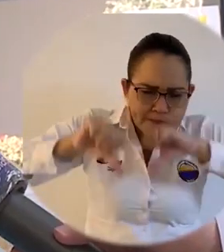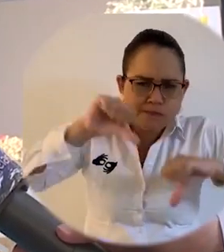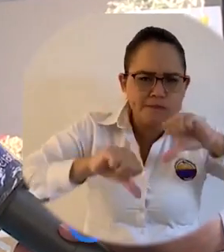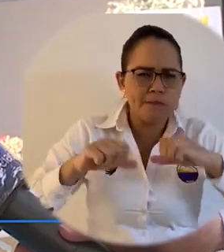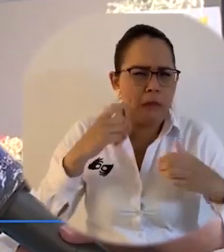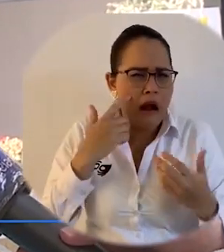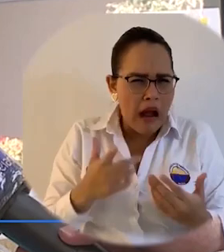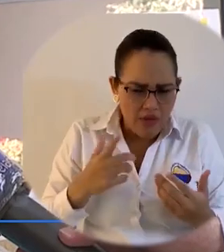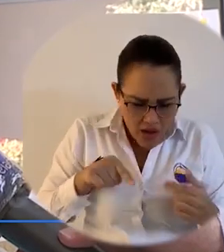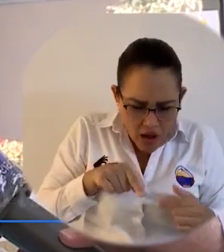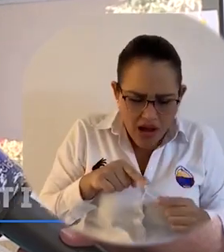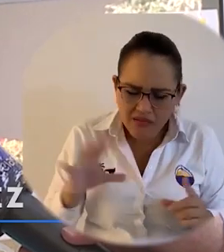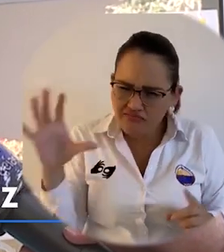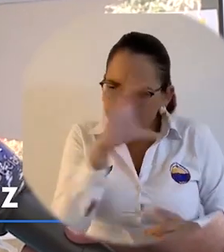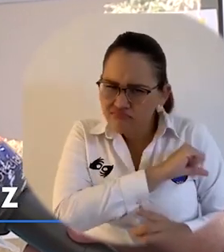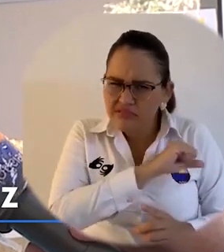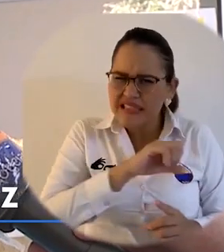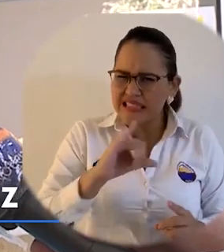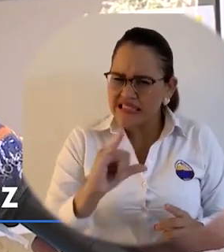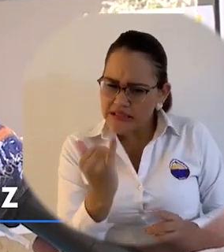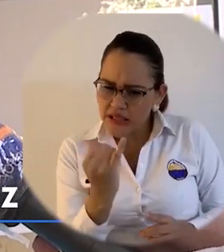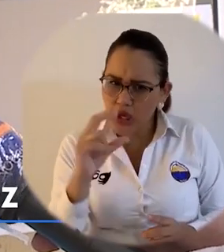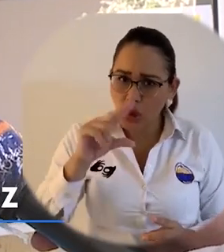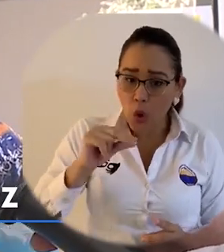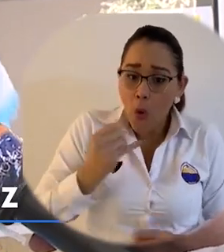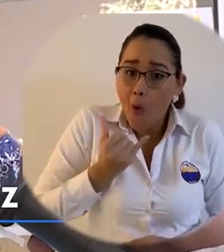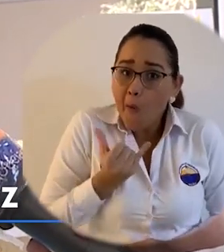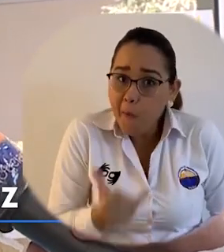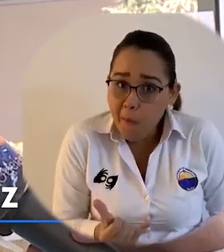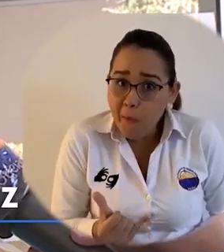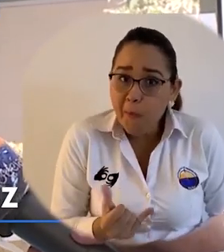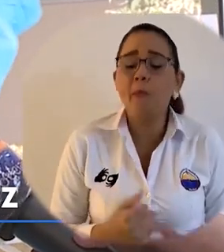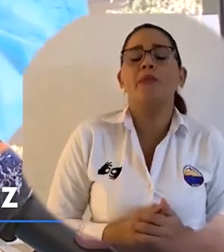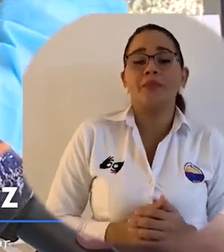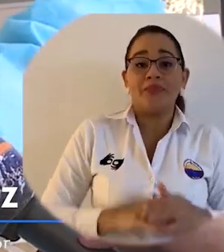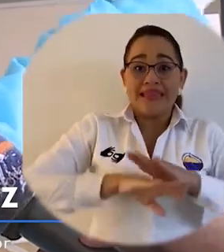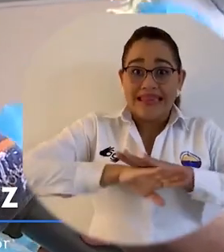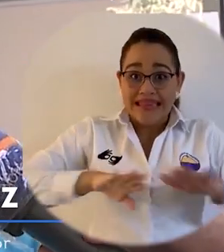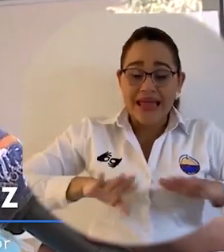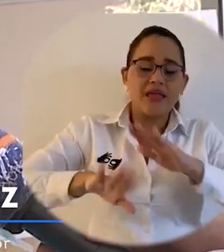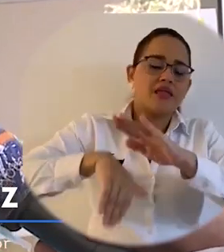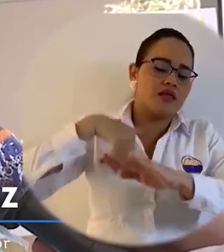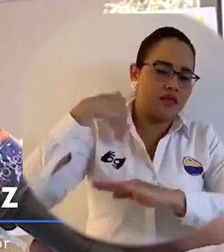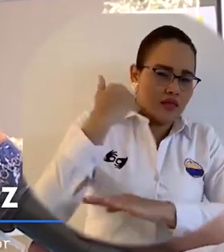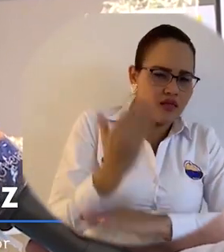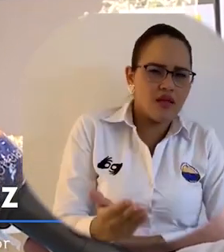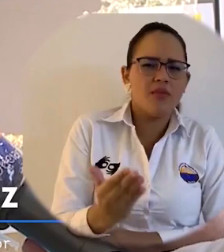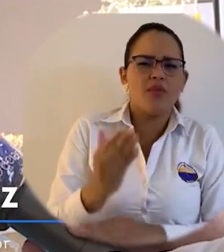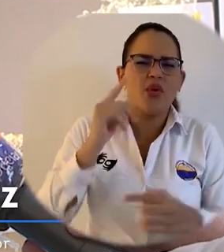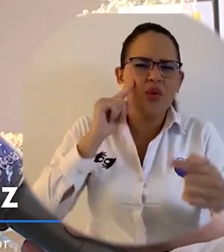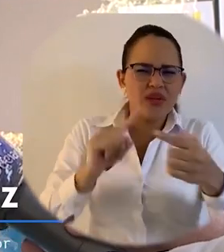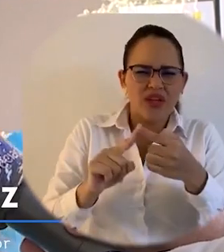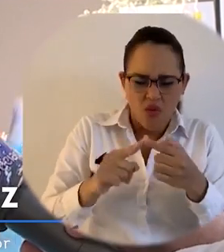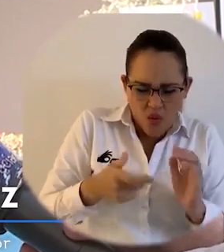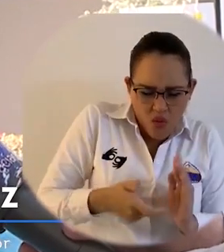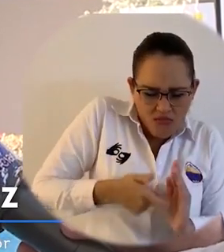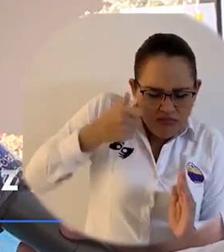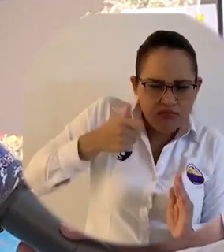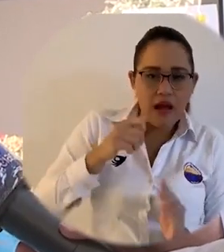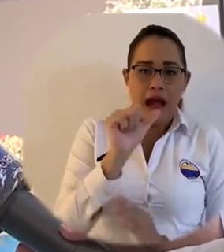reactivos que se necesitan para realizar el PCR en tiempo real para la prueba y en el área de post-PCR se hace el servido del